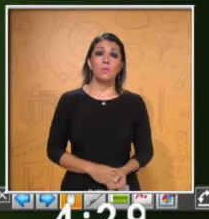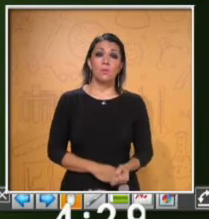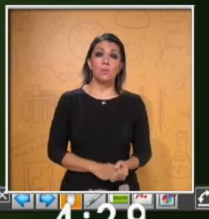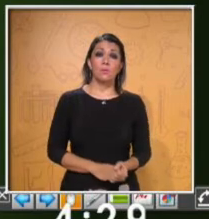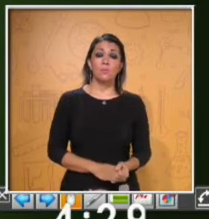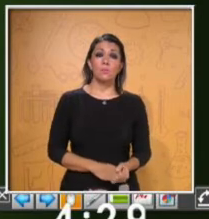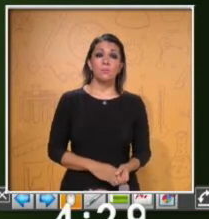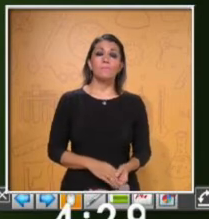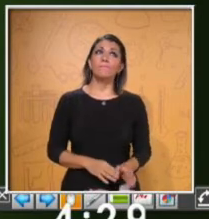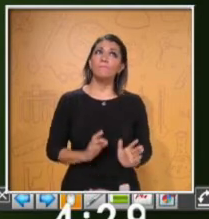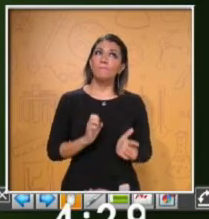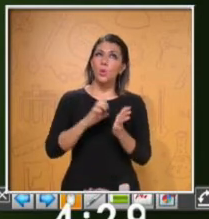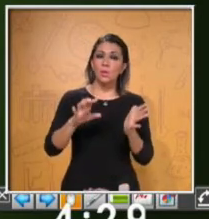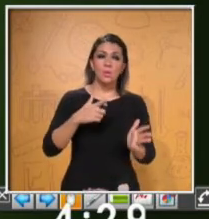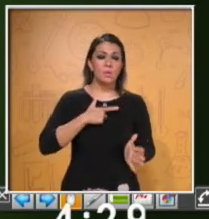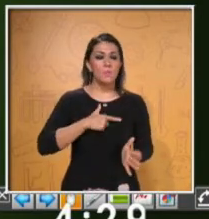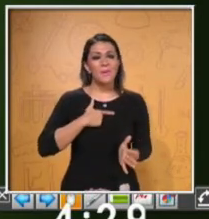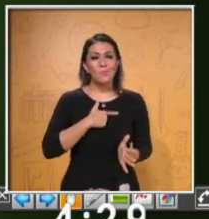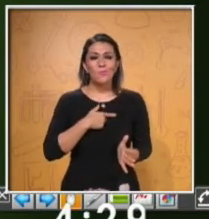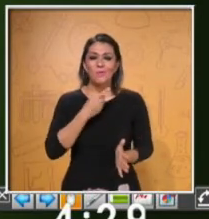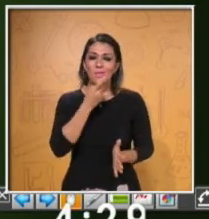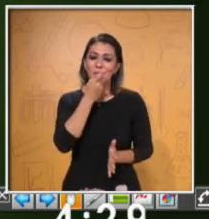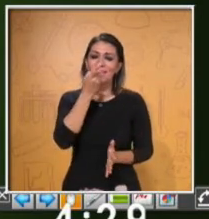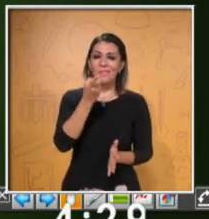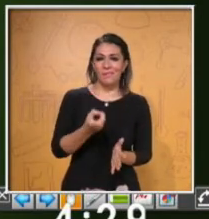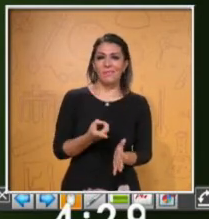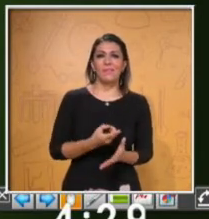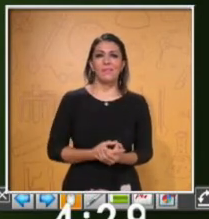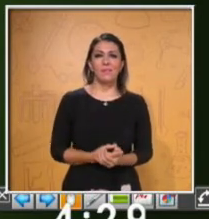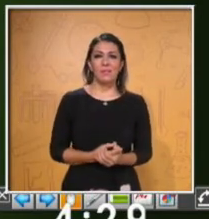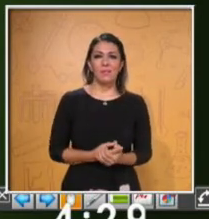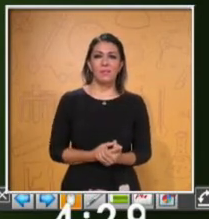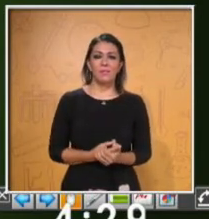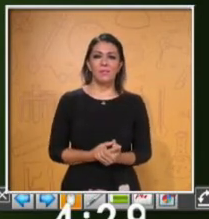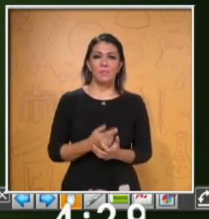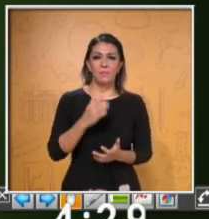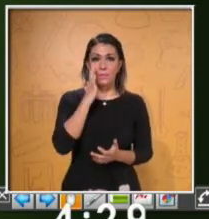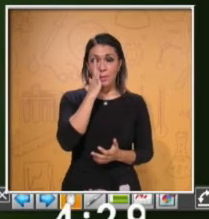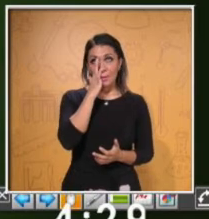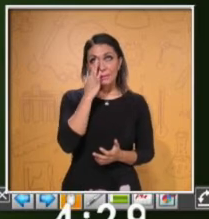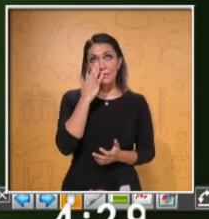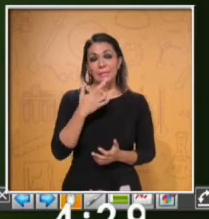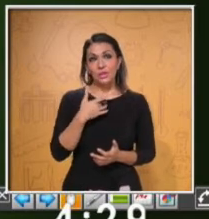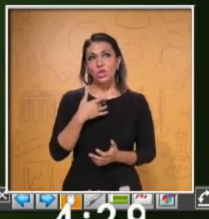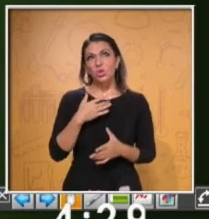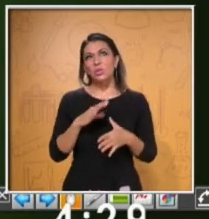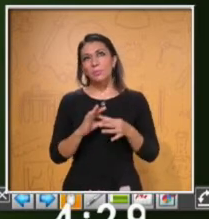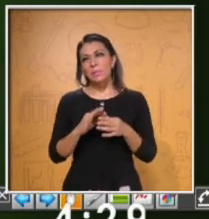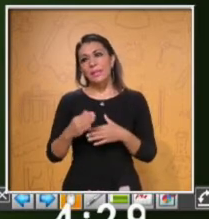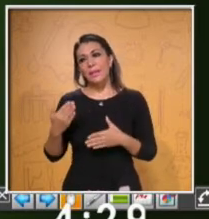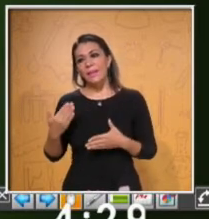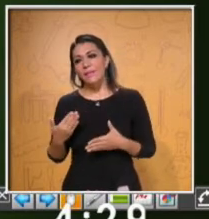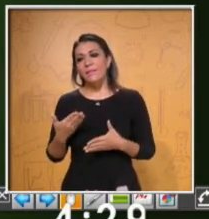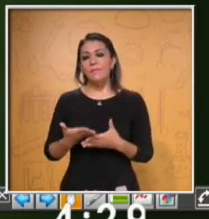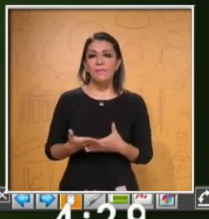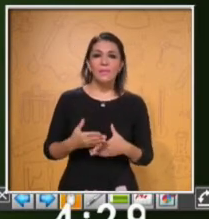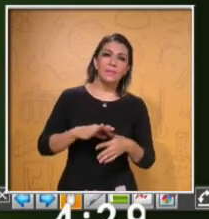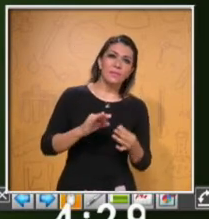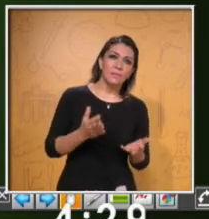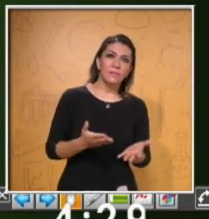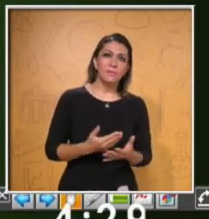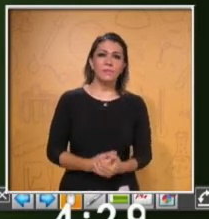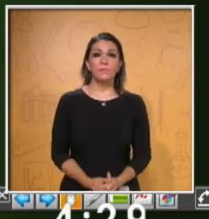add. Me gustaría agregar. As I was saying. Como estaba diciendo. Let me say something else.